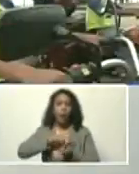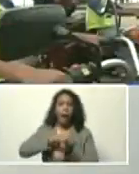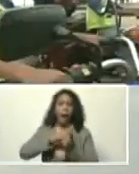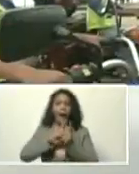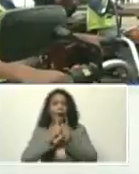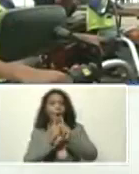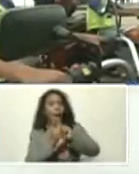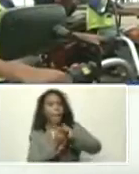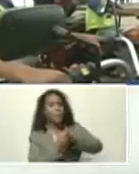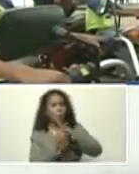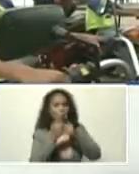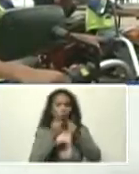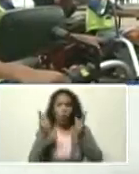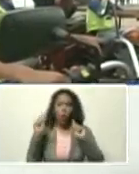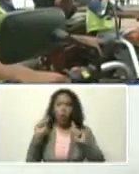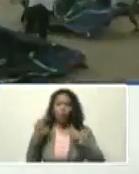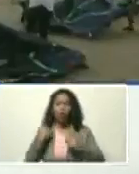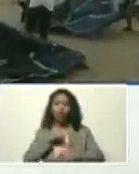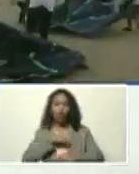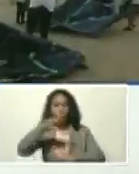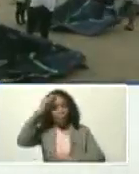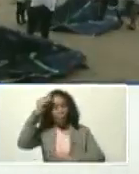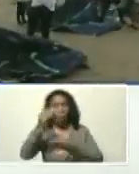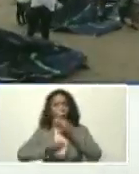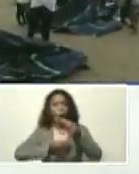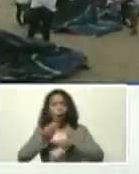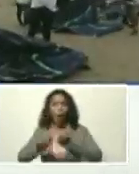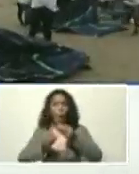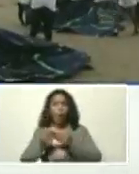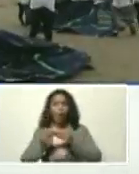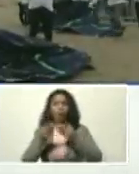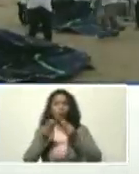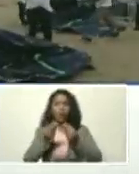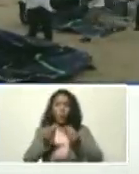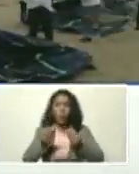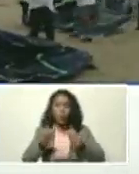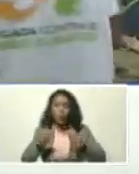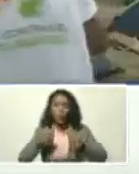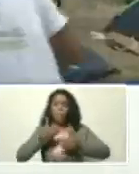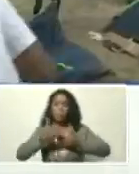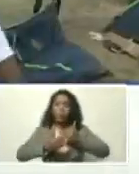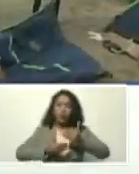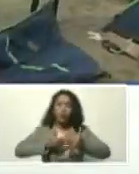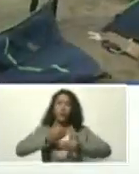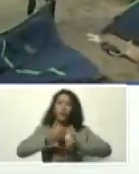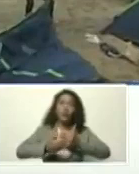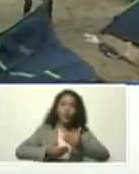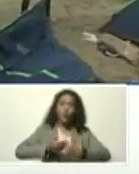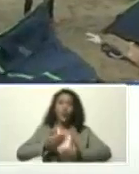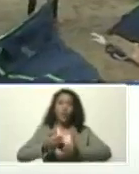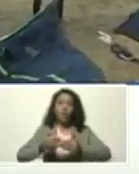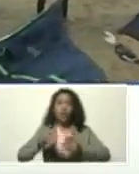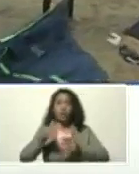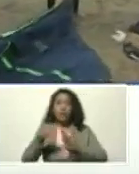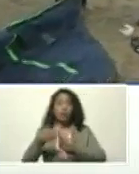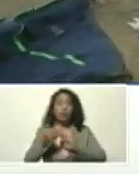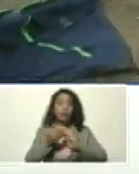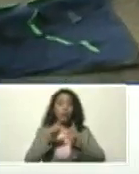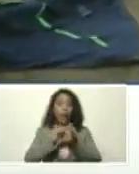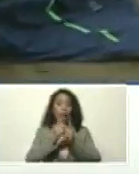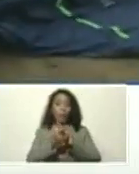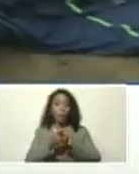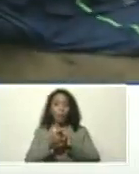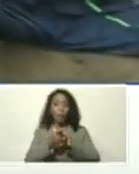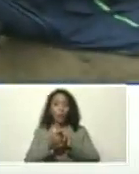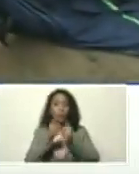al cambio climático, para mitigar, los efectos perversos, nocivos, del cambio climático, son muchas cosas,